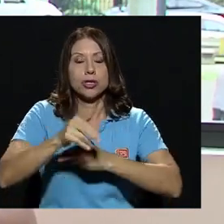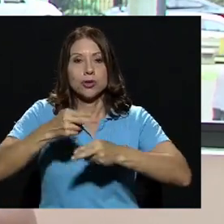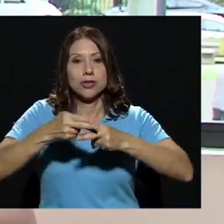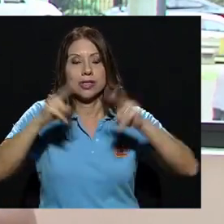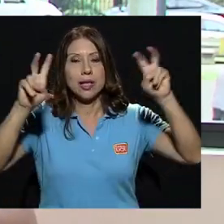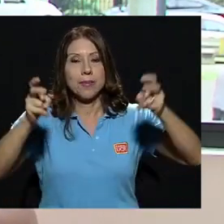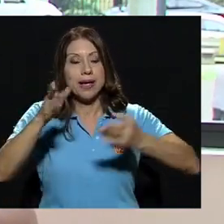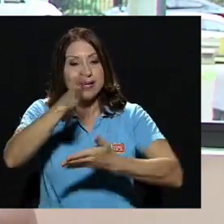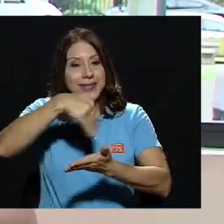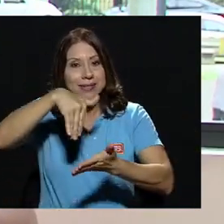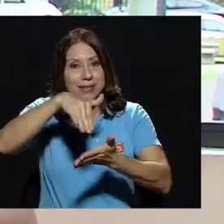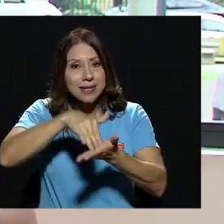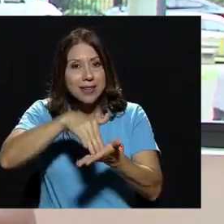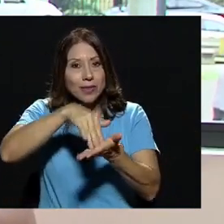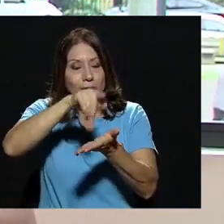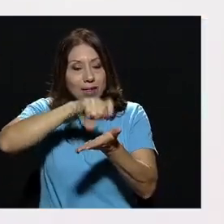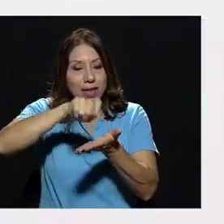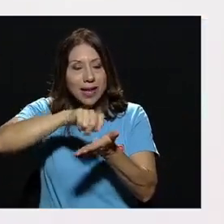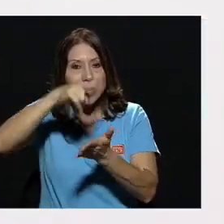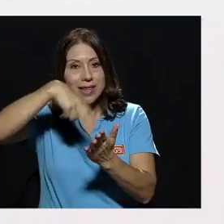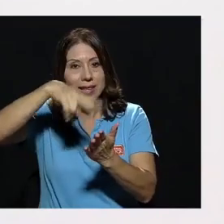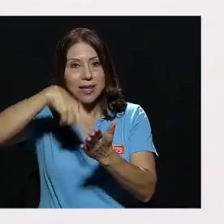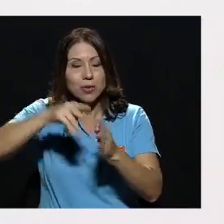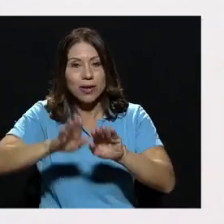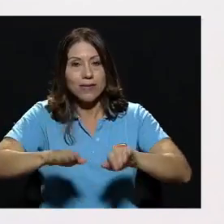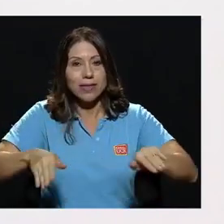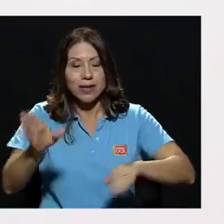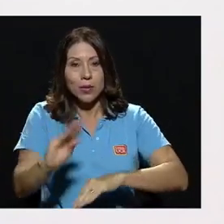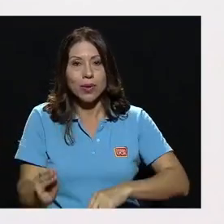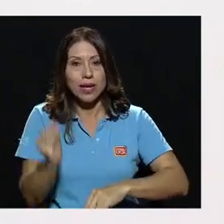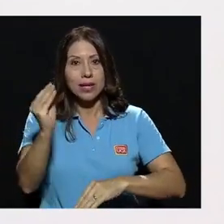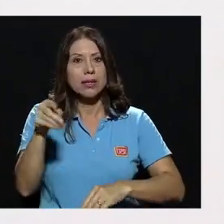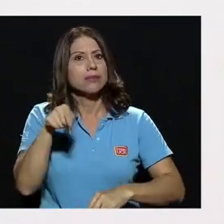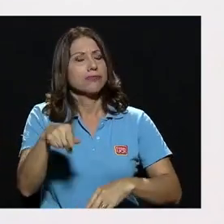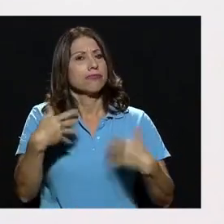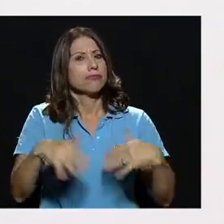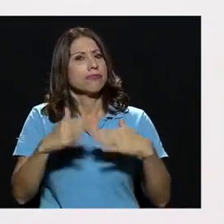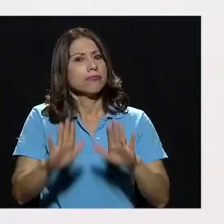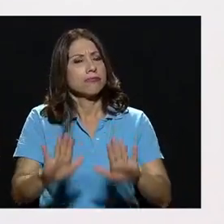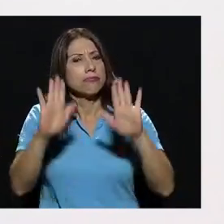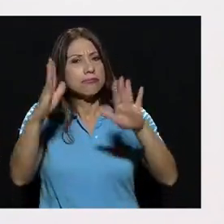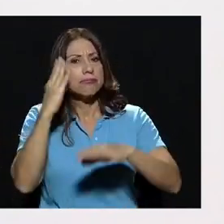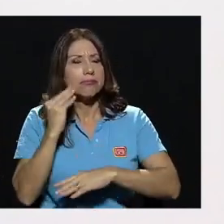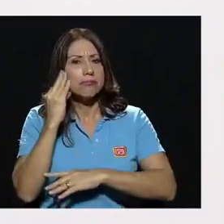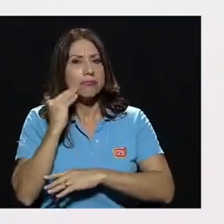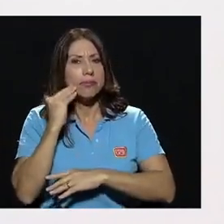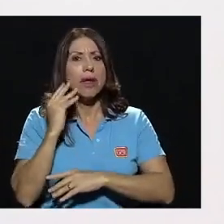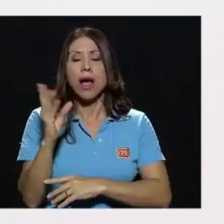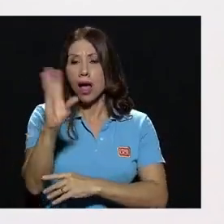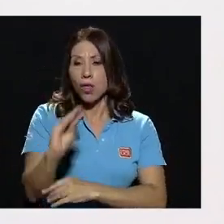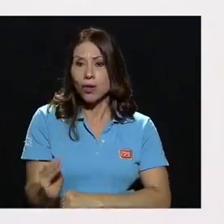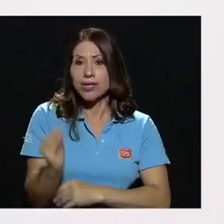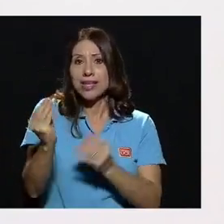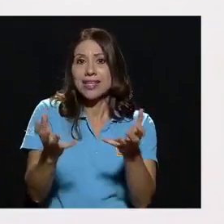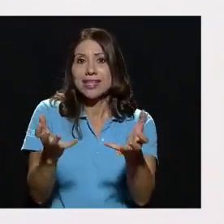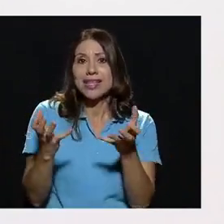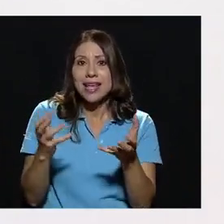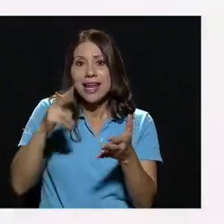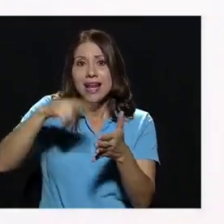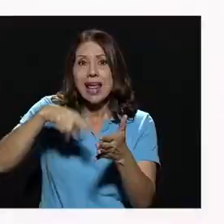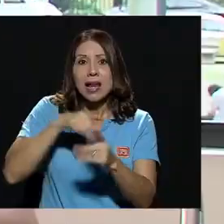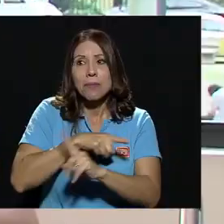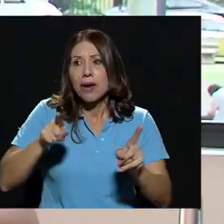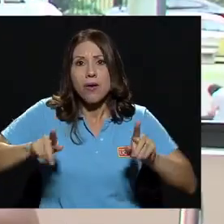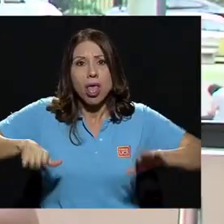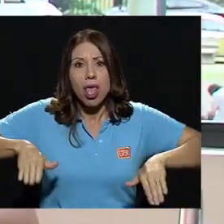llama Centro de Literatura Infantil y Juvenil. Y en Upala hemos tenido una experiencia maravillosa. Adolescentes que quieren leer, pero que no cuentan con